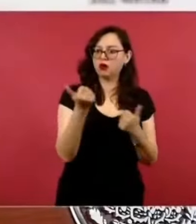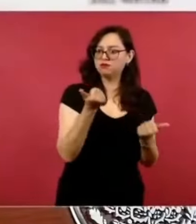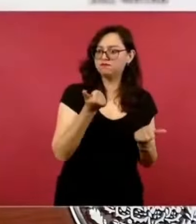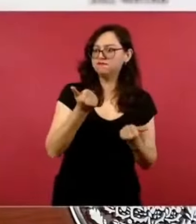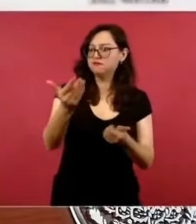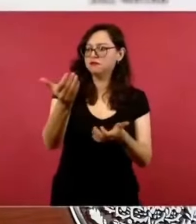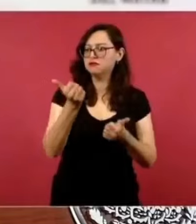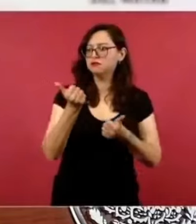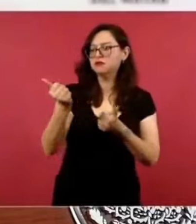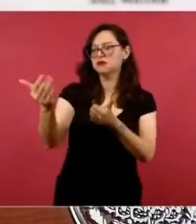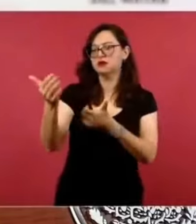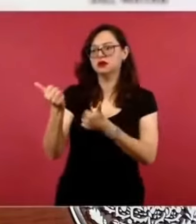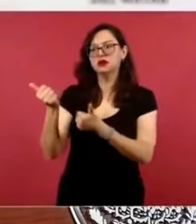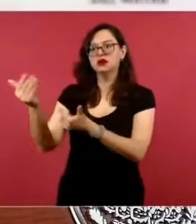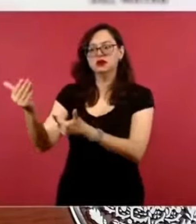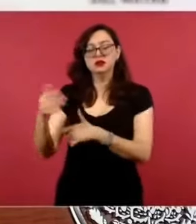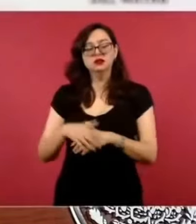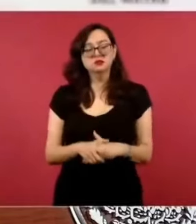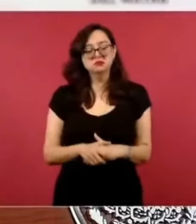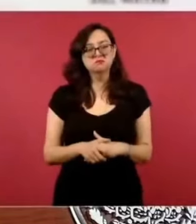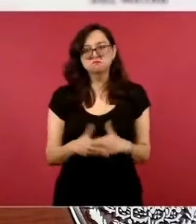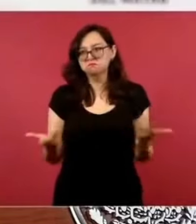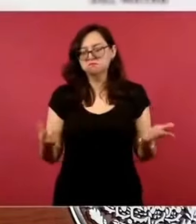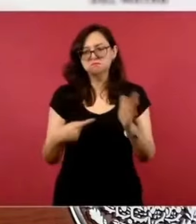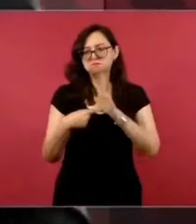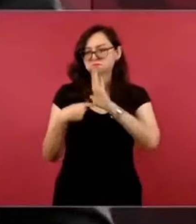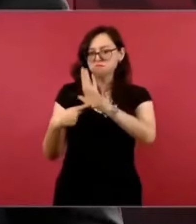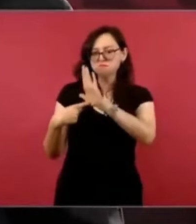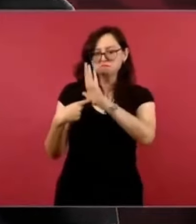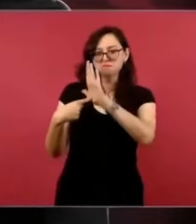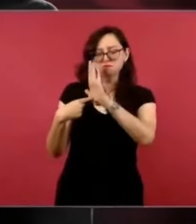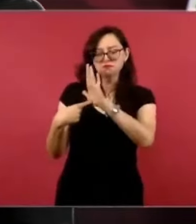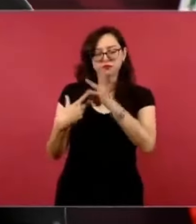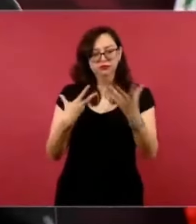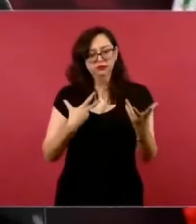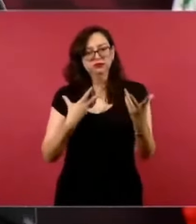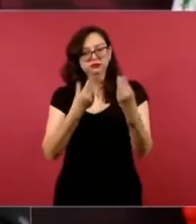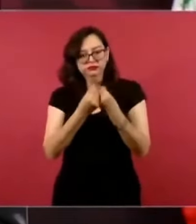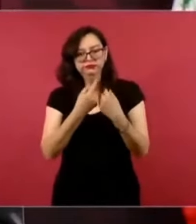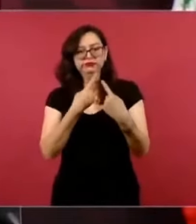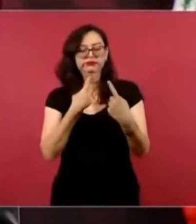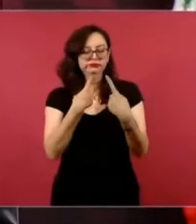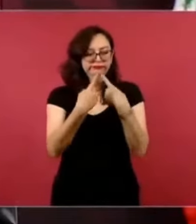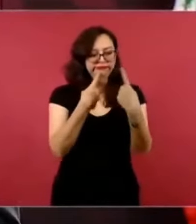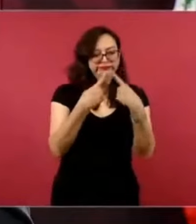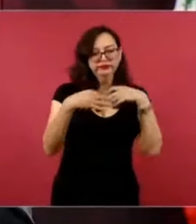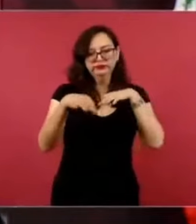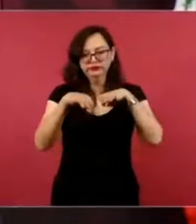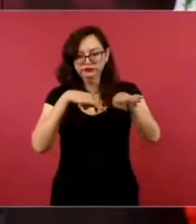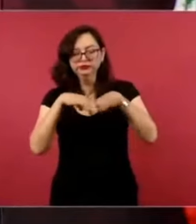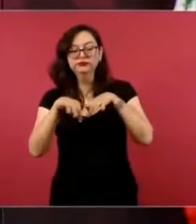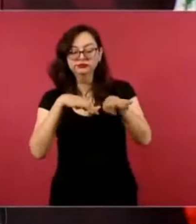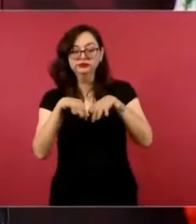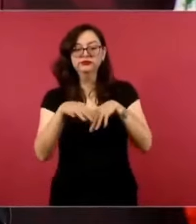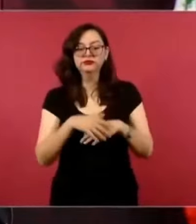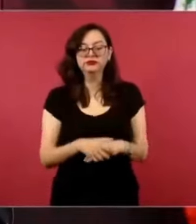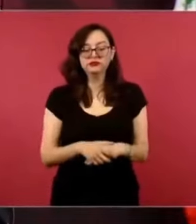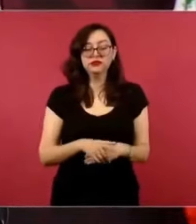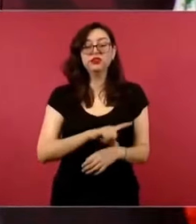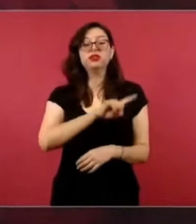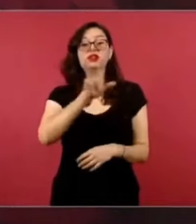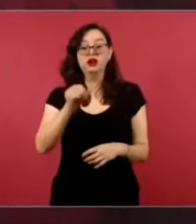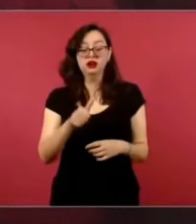Y estuvimos trabajando juntos, ya nos regresamos.